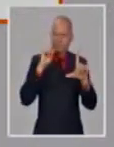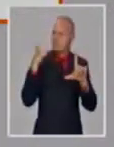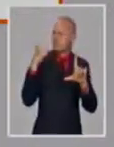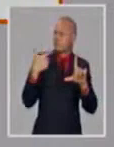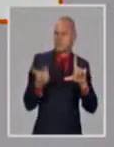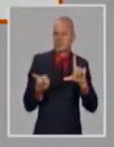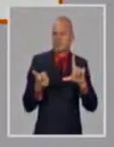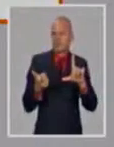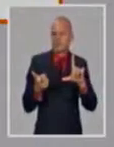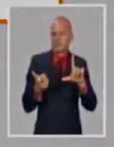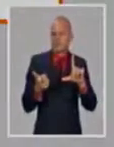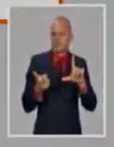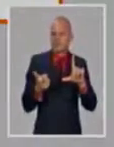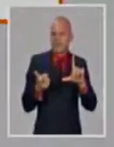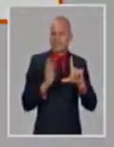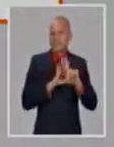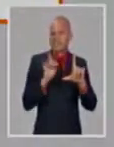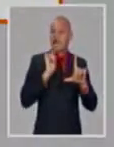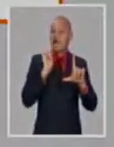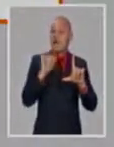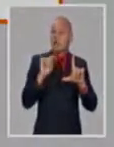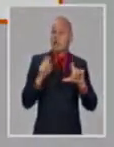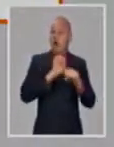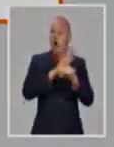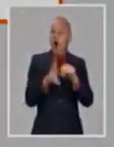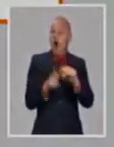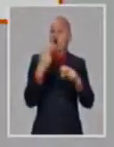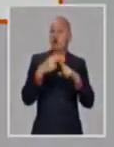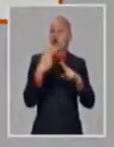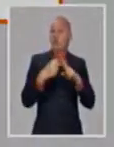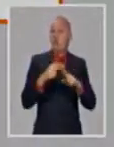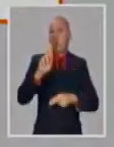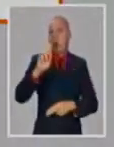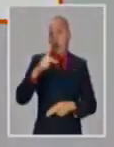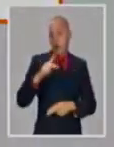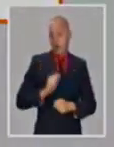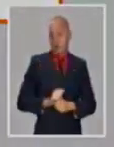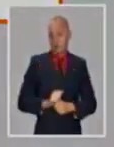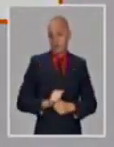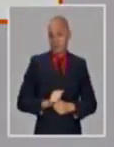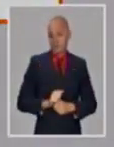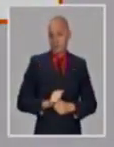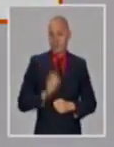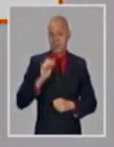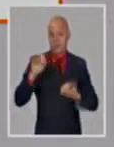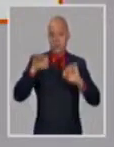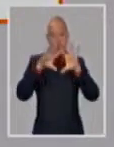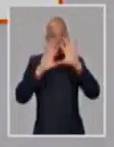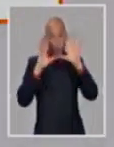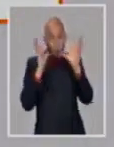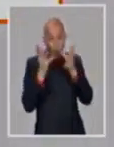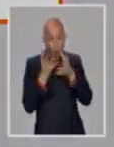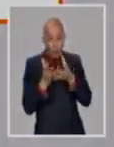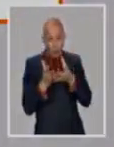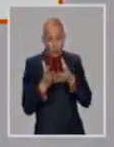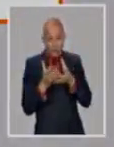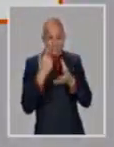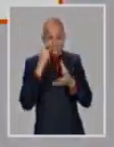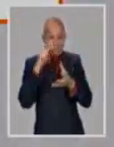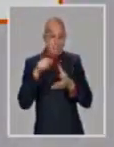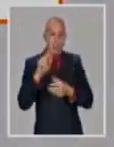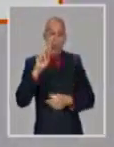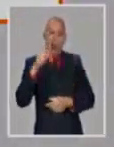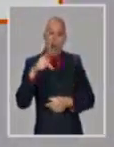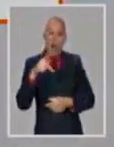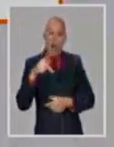a la variante notificada en el Reino Unido, que posiblemente, a nivel mundial, es una de las variantes, vamos a